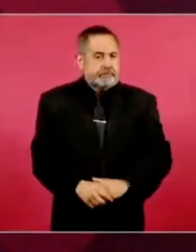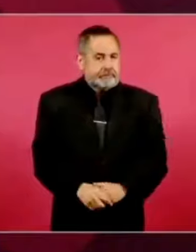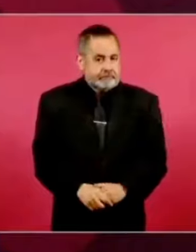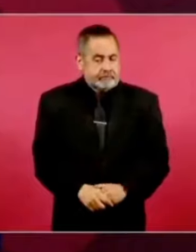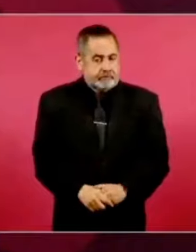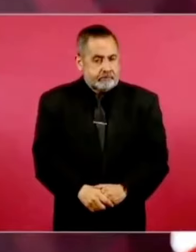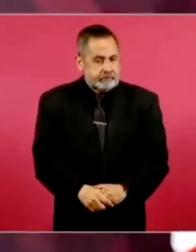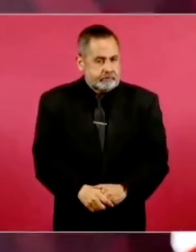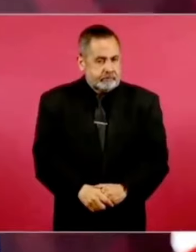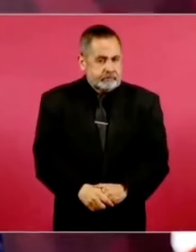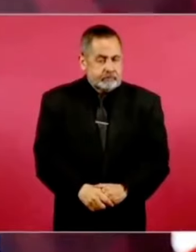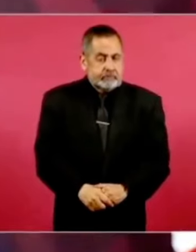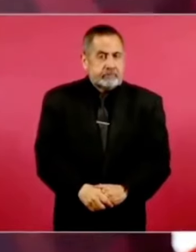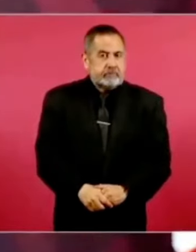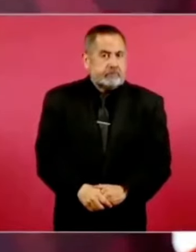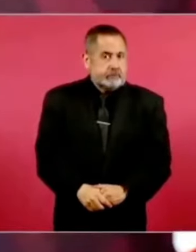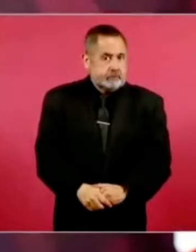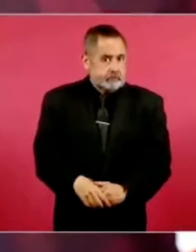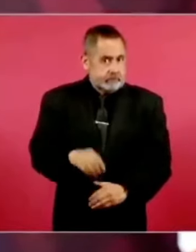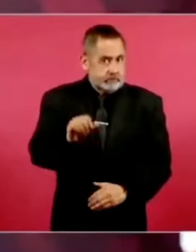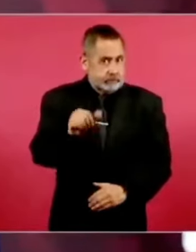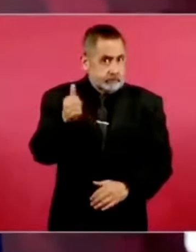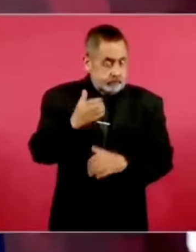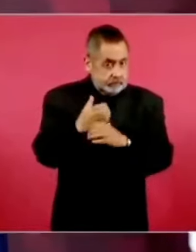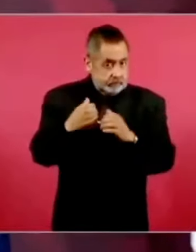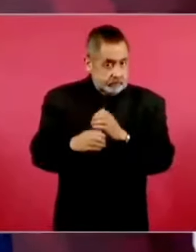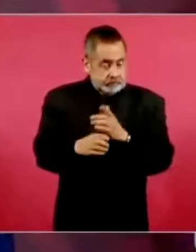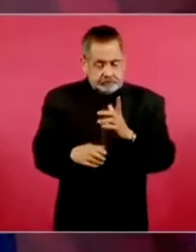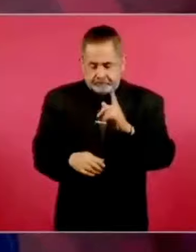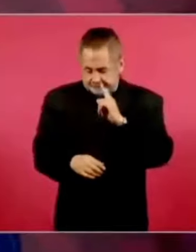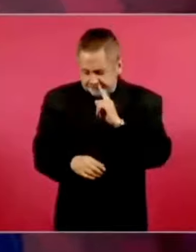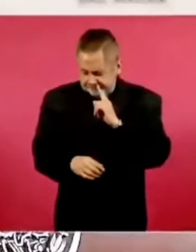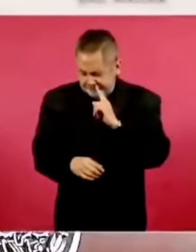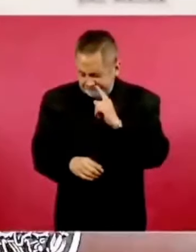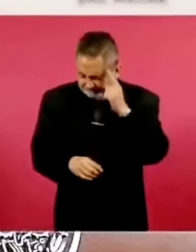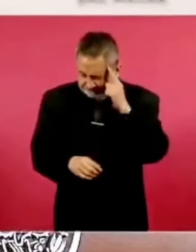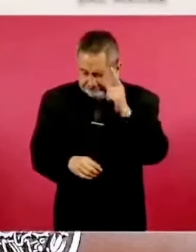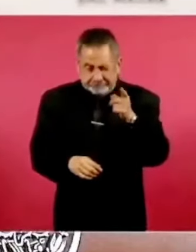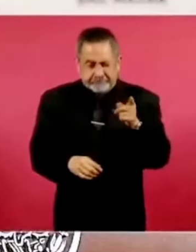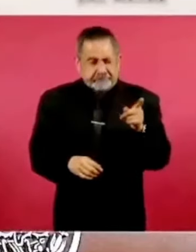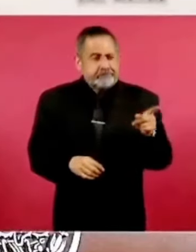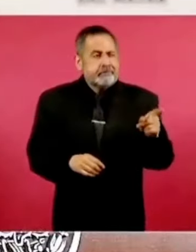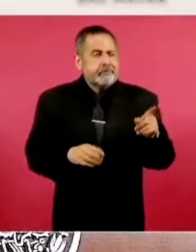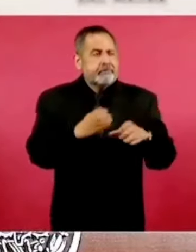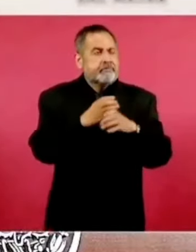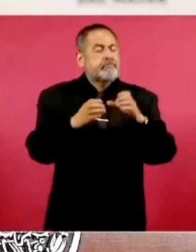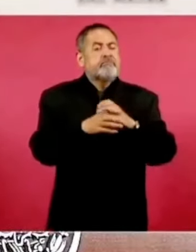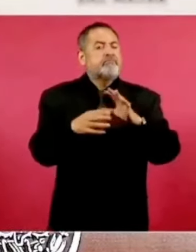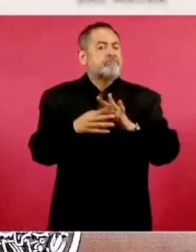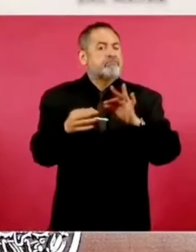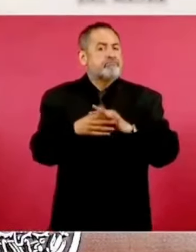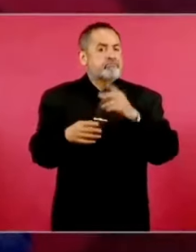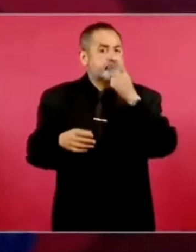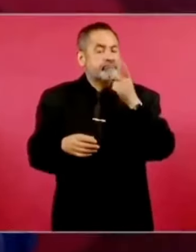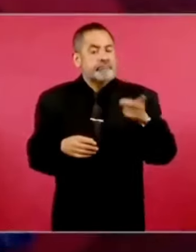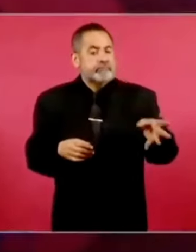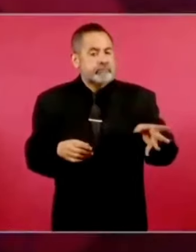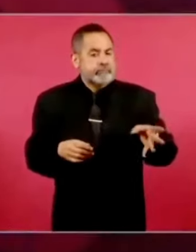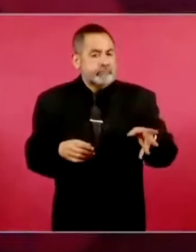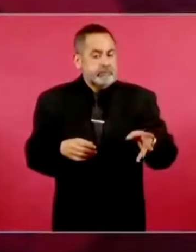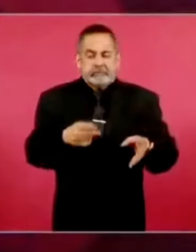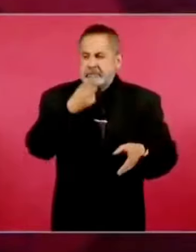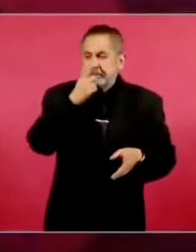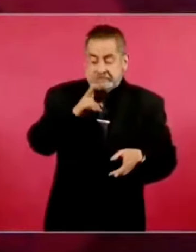¿Qué otra cosa están manejando? Pues esto de la